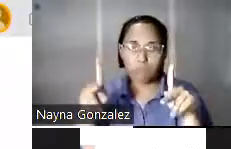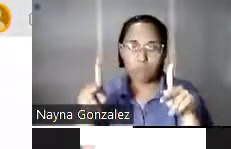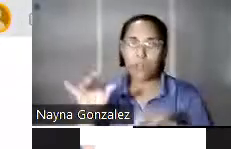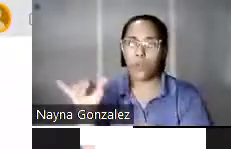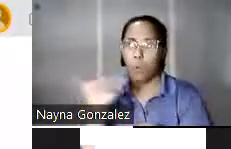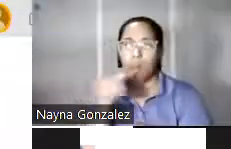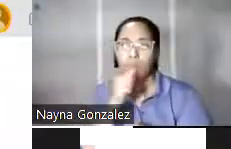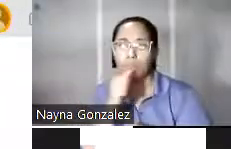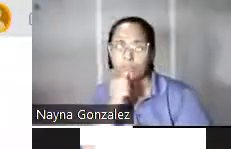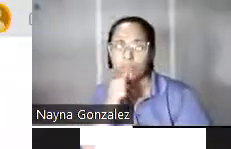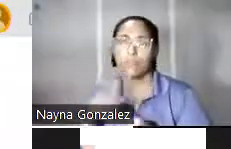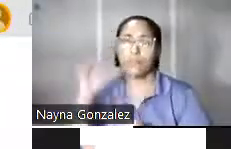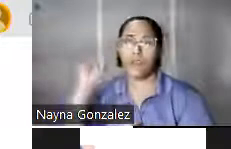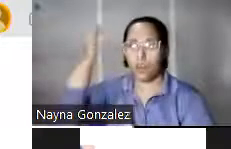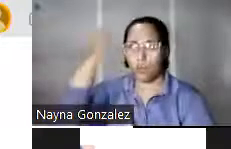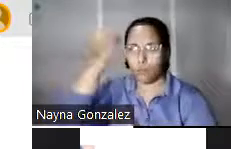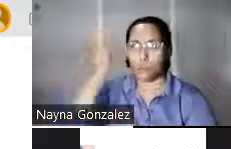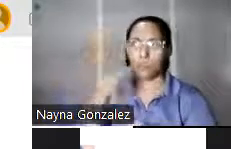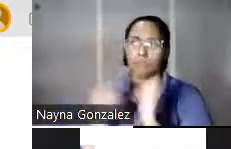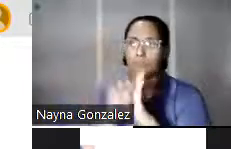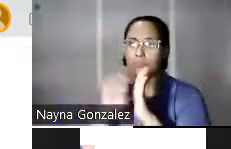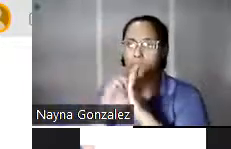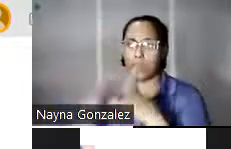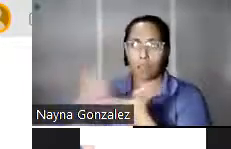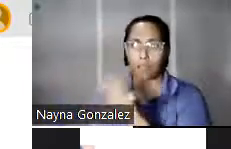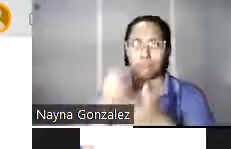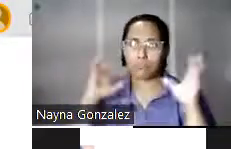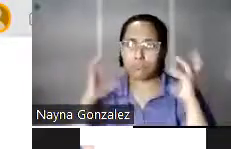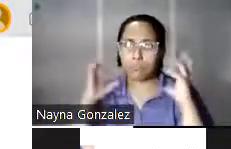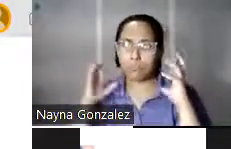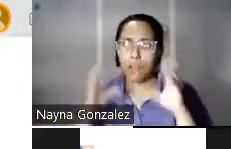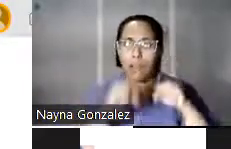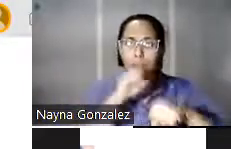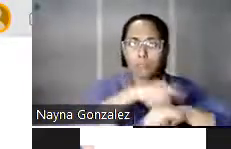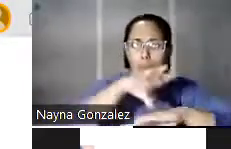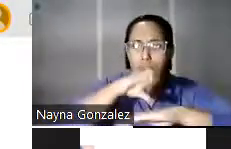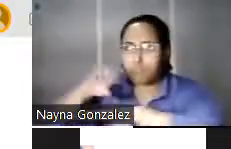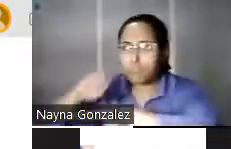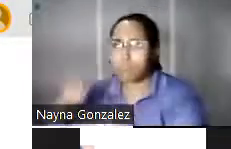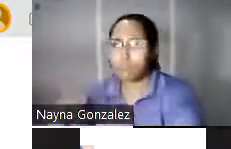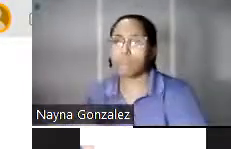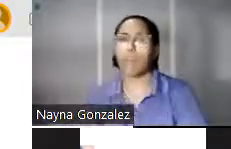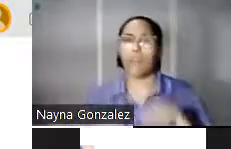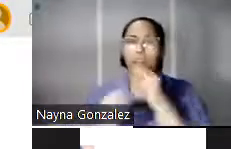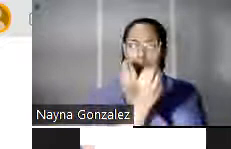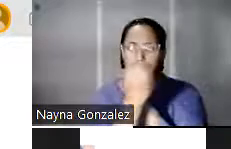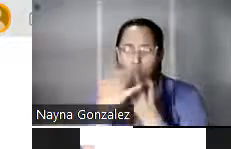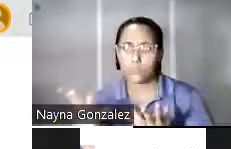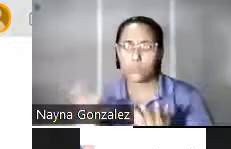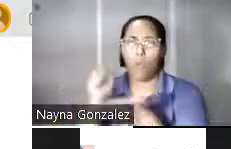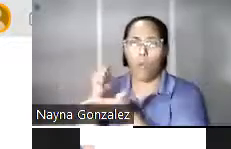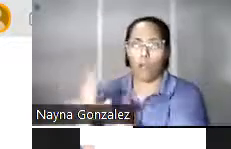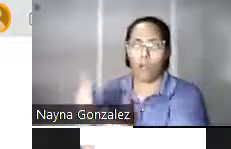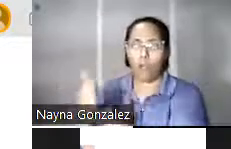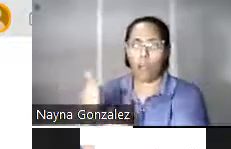privado. El gobierno, por ejemplo, aprovechó la radio para difundir información sobre las ayudas a los damnificados